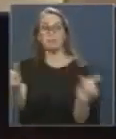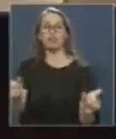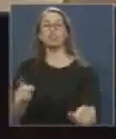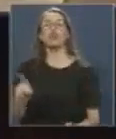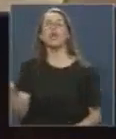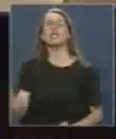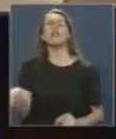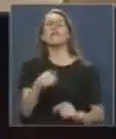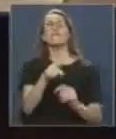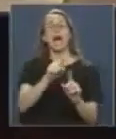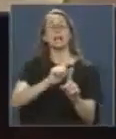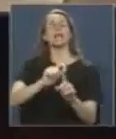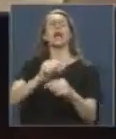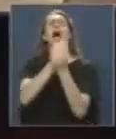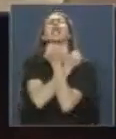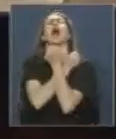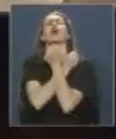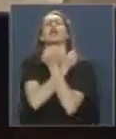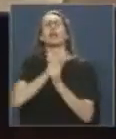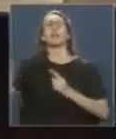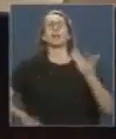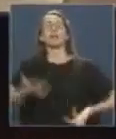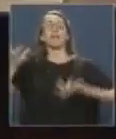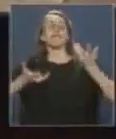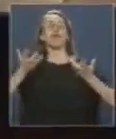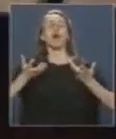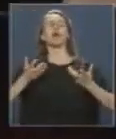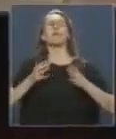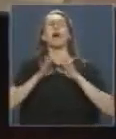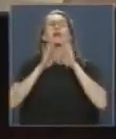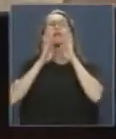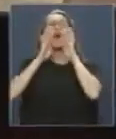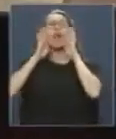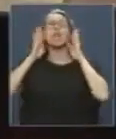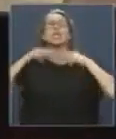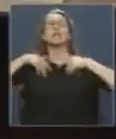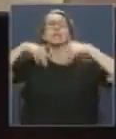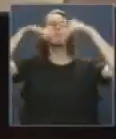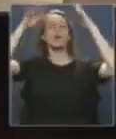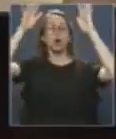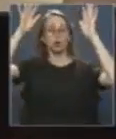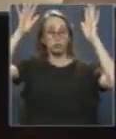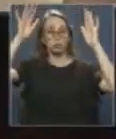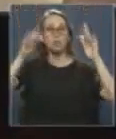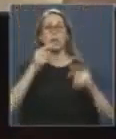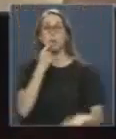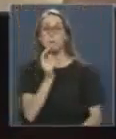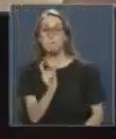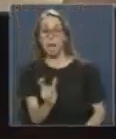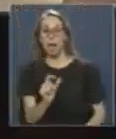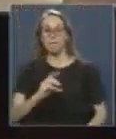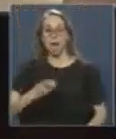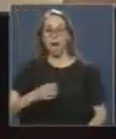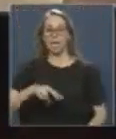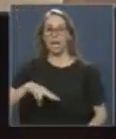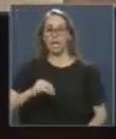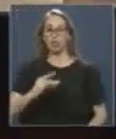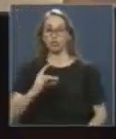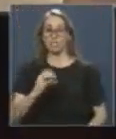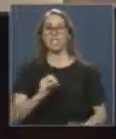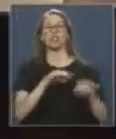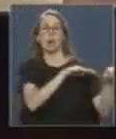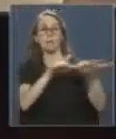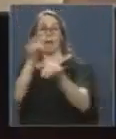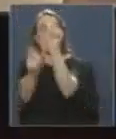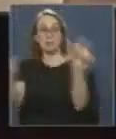fuego. Muy poético. El genocidio, como se dice acá, también comprende